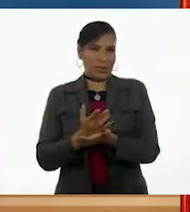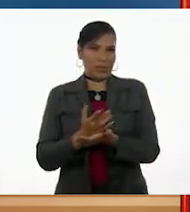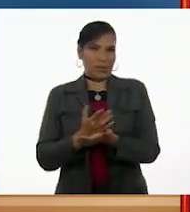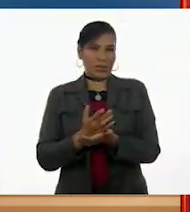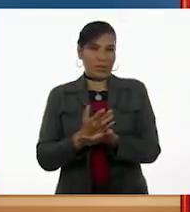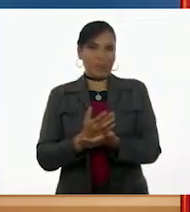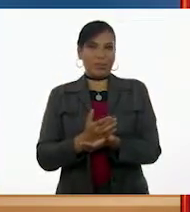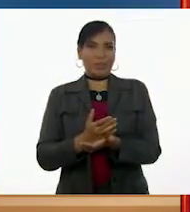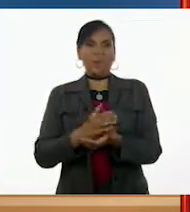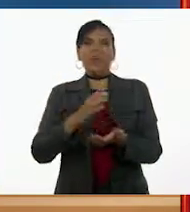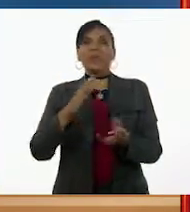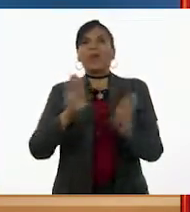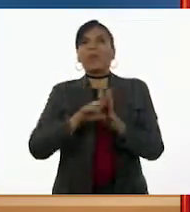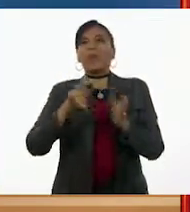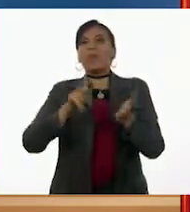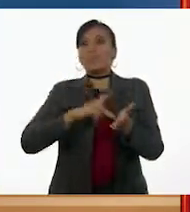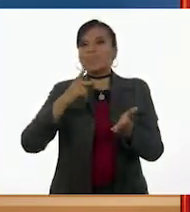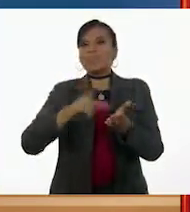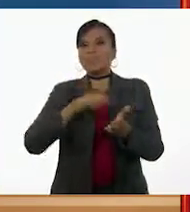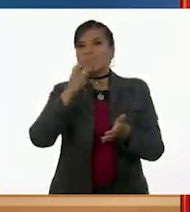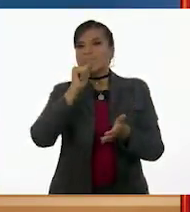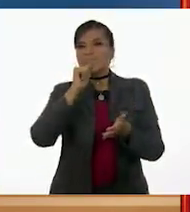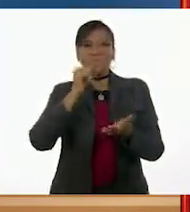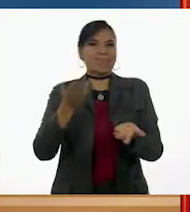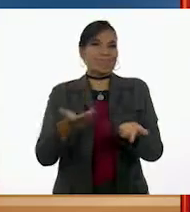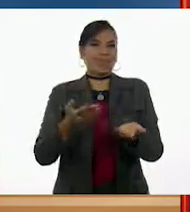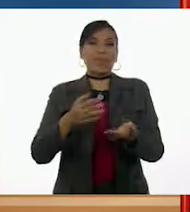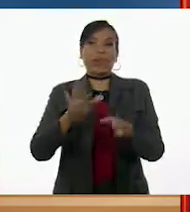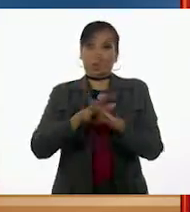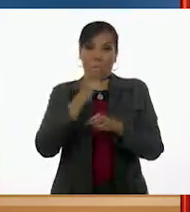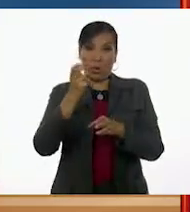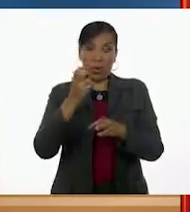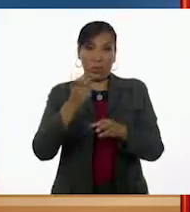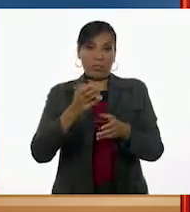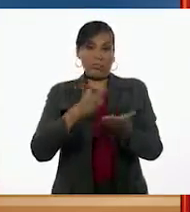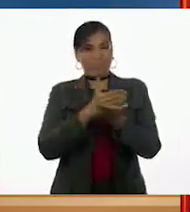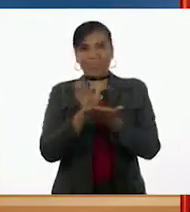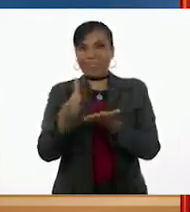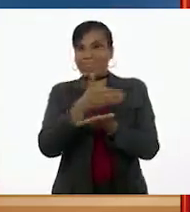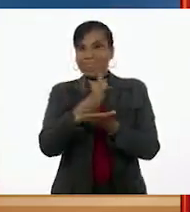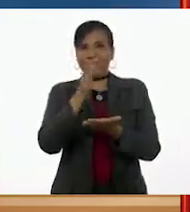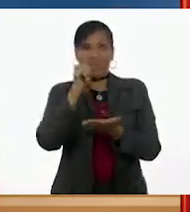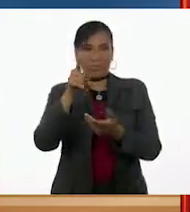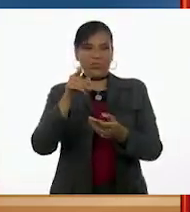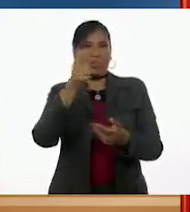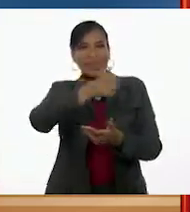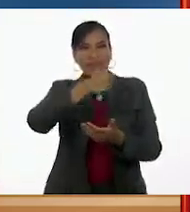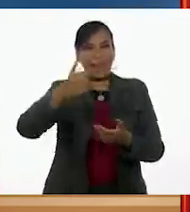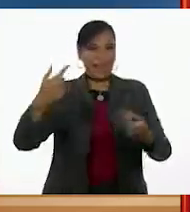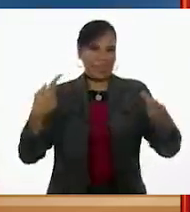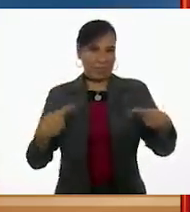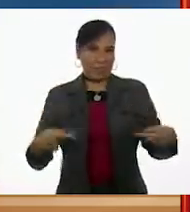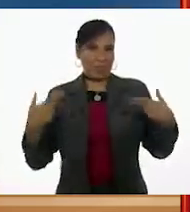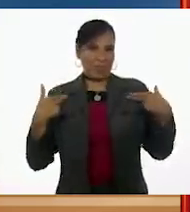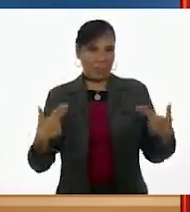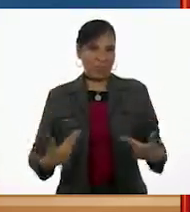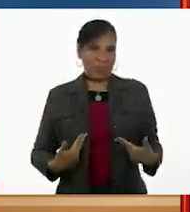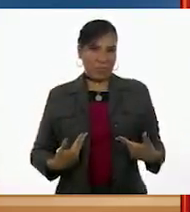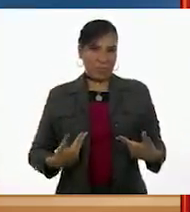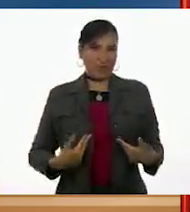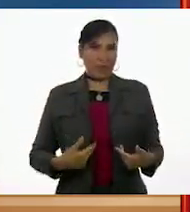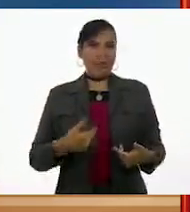irrepetible y por ello no puede ser desviada de lo que cada ser humano